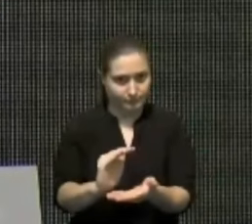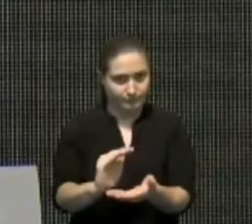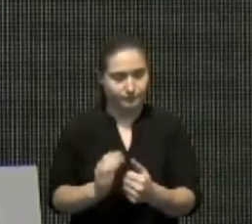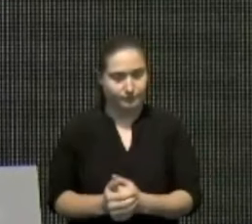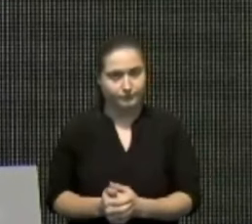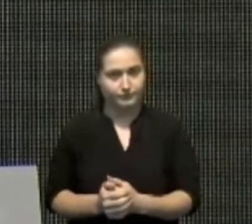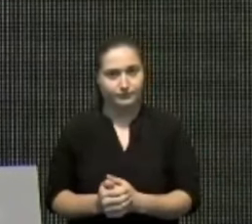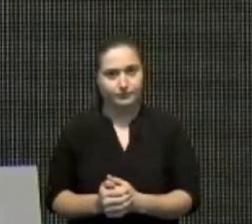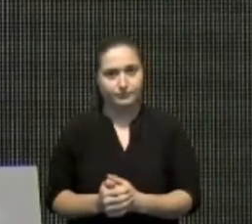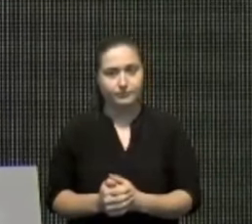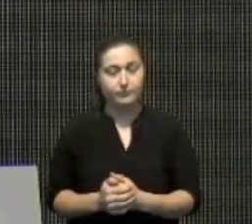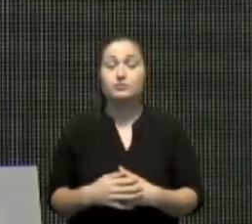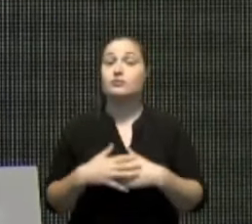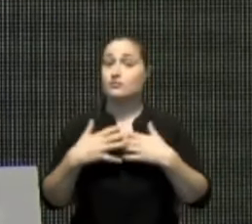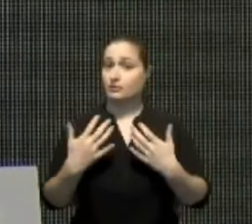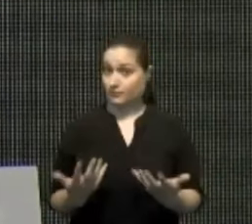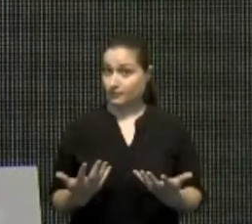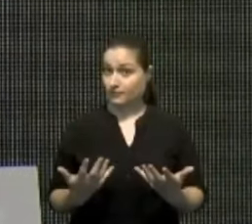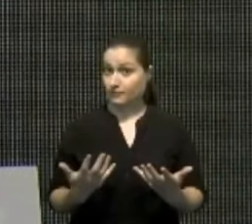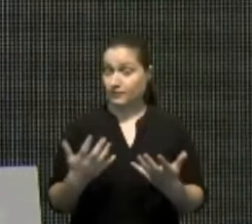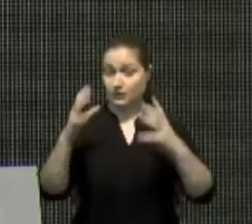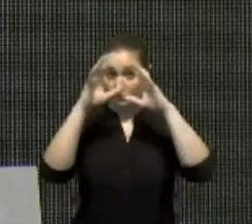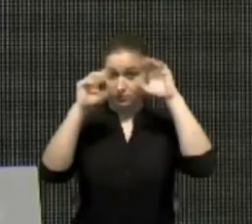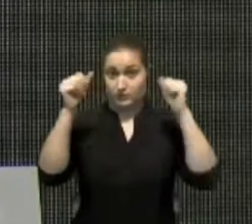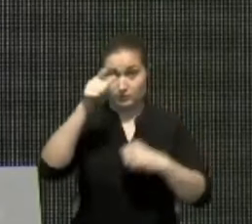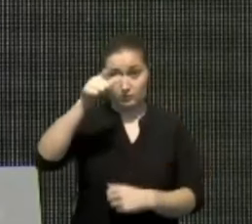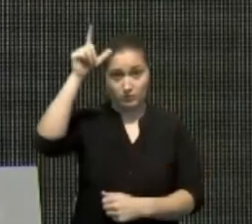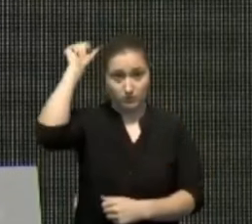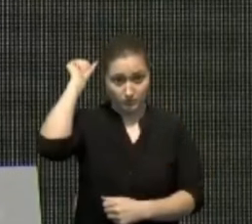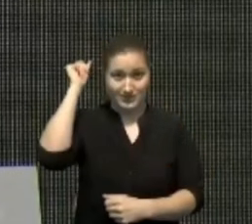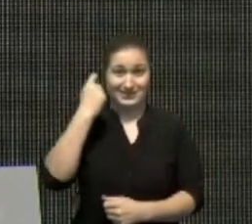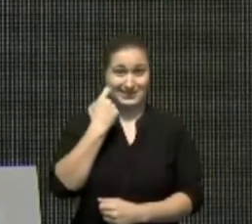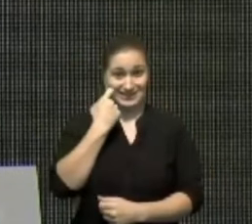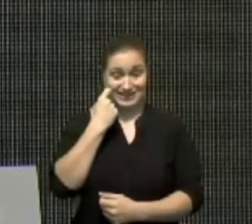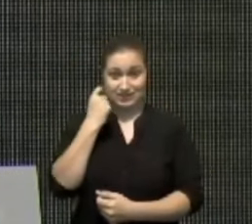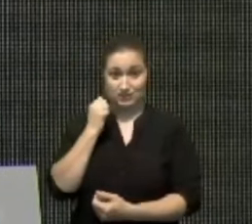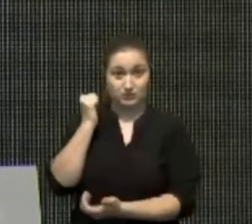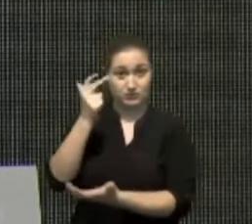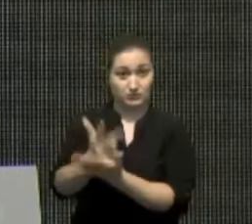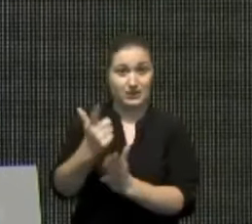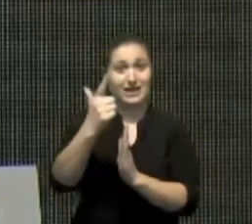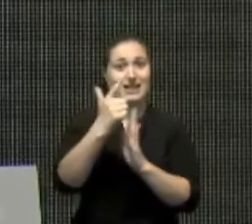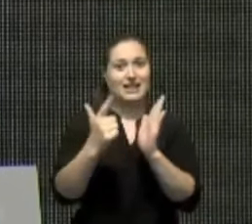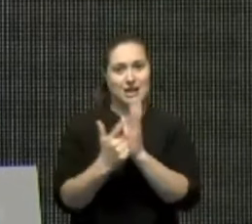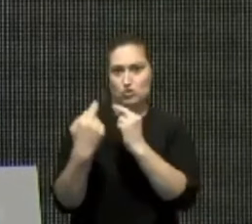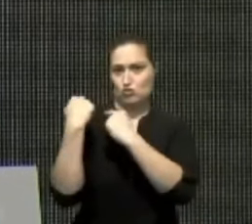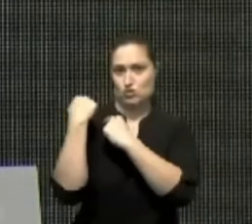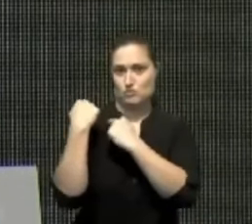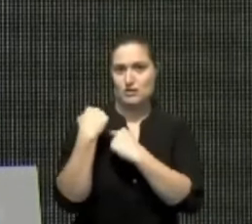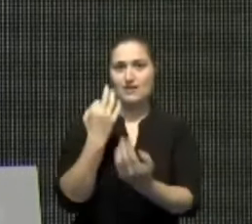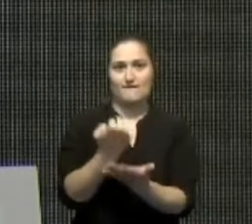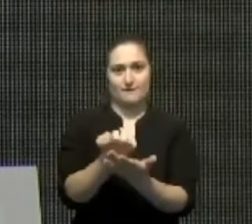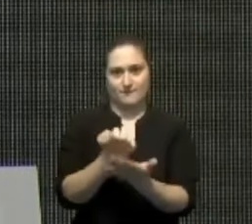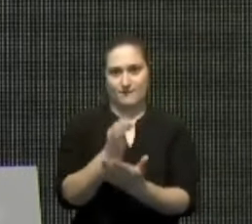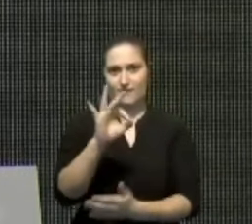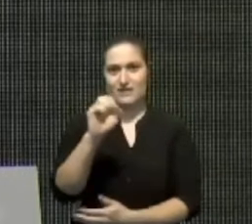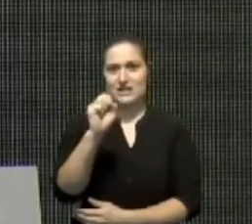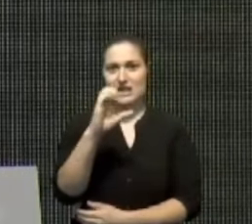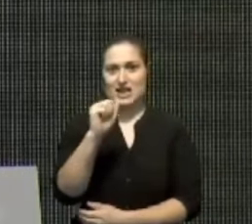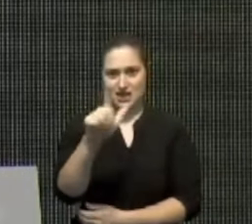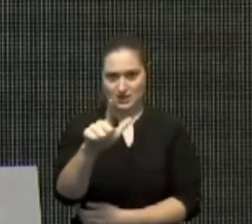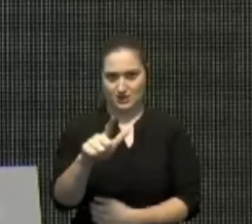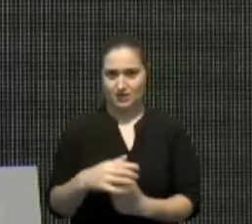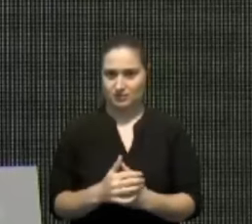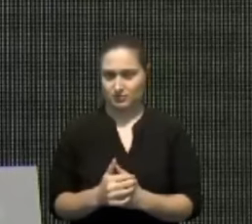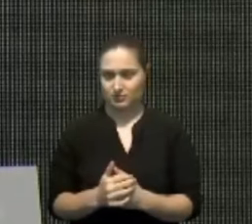En consonancia con esto, el presidente Abinader aprobó recientemente la Ley de Responsabilidad Fiscal. Este es